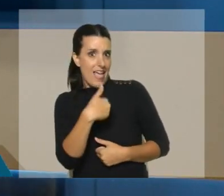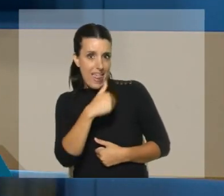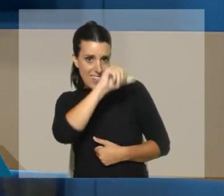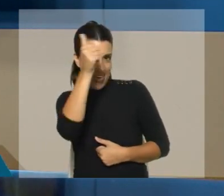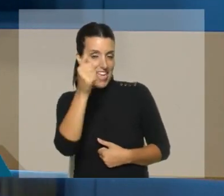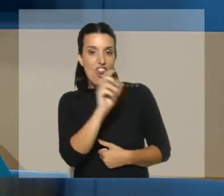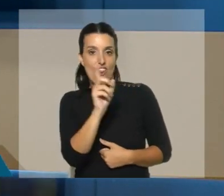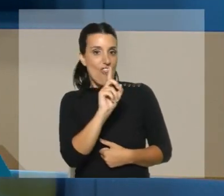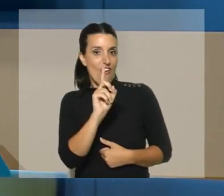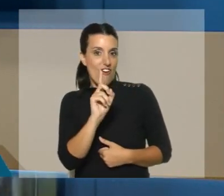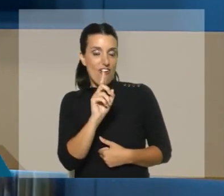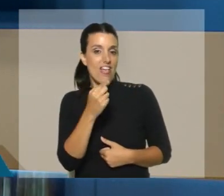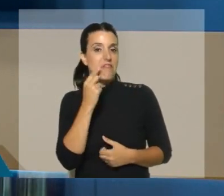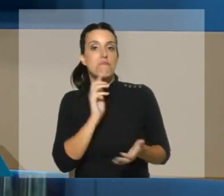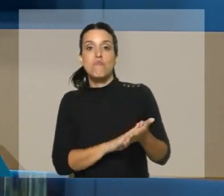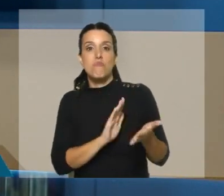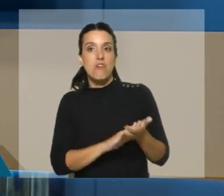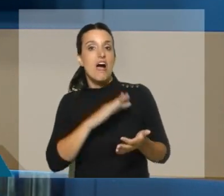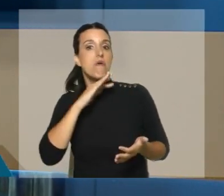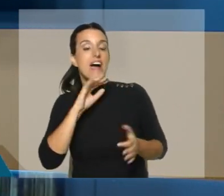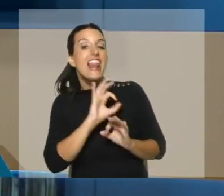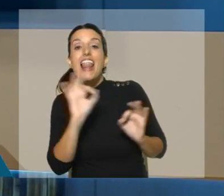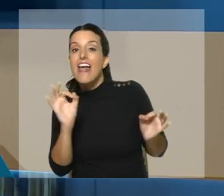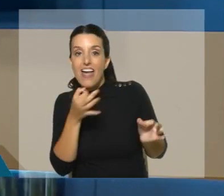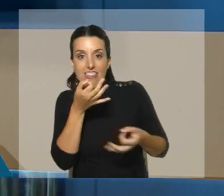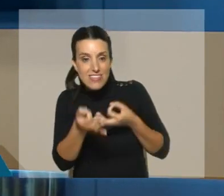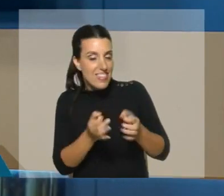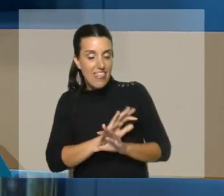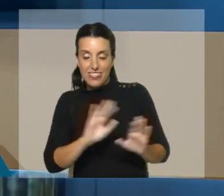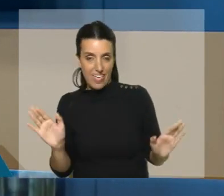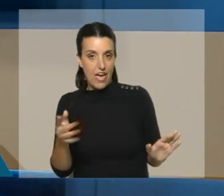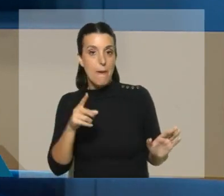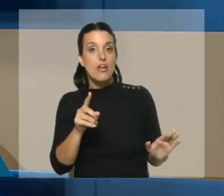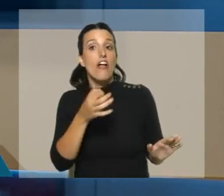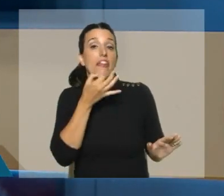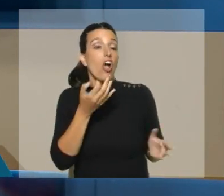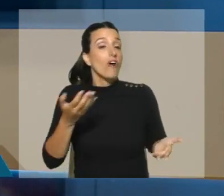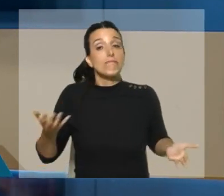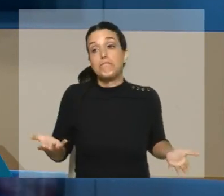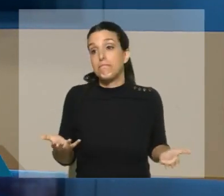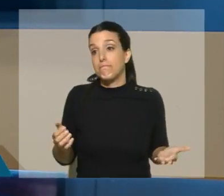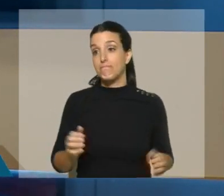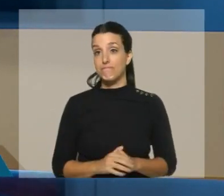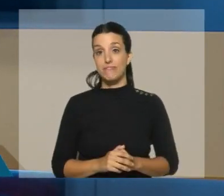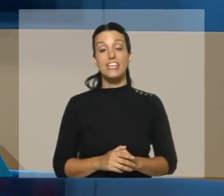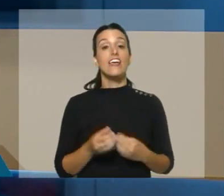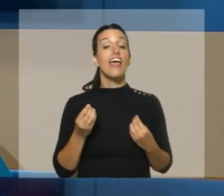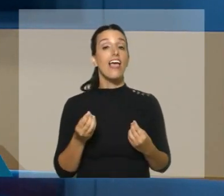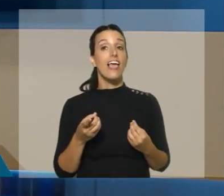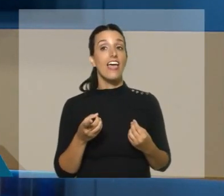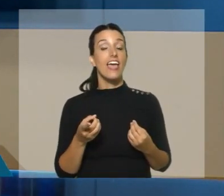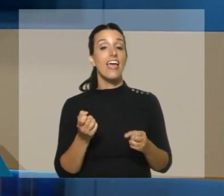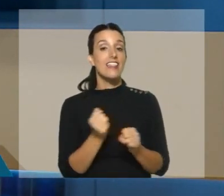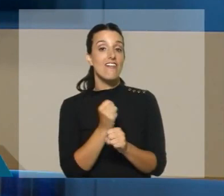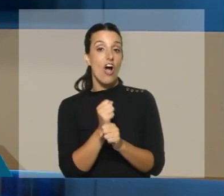no ha aportado una sola prueba de fraude, en definitiva, lo que dijo era lo que se podía probar, que el